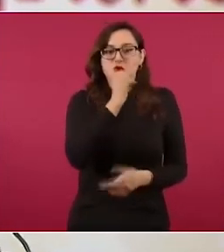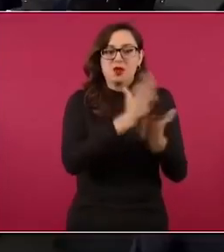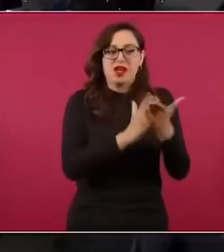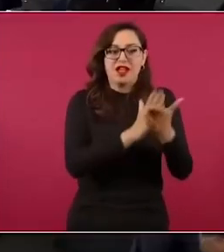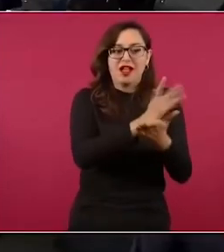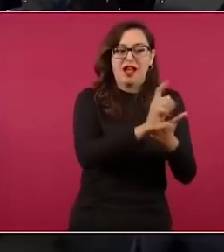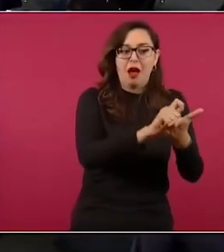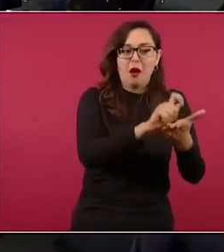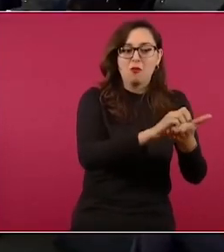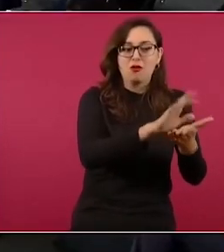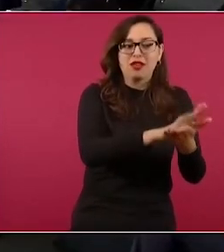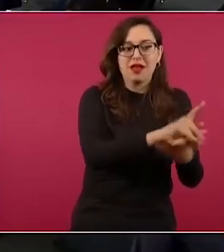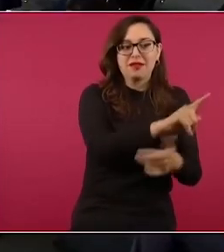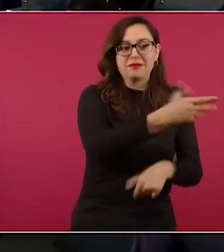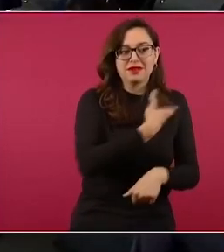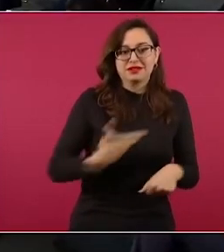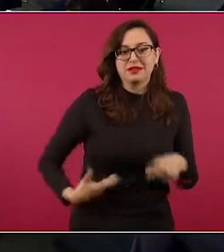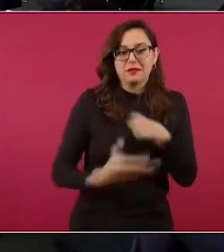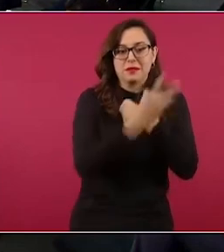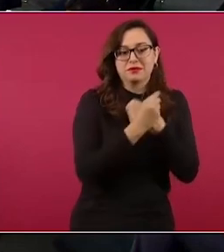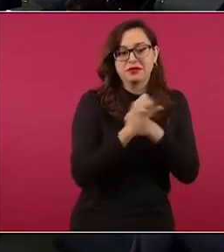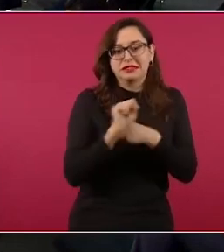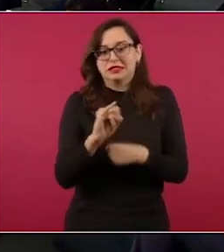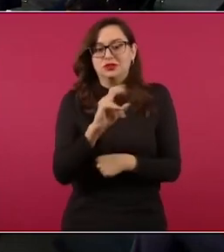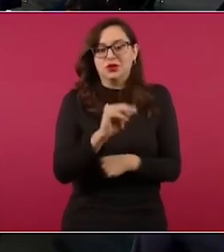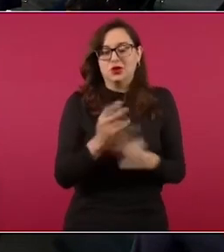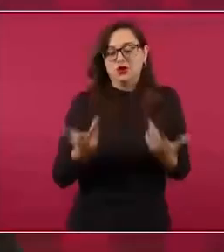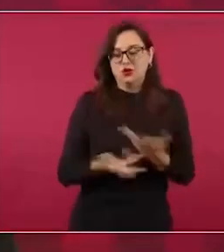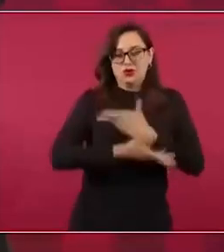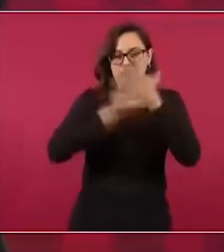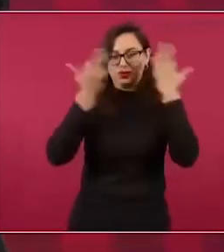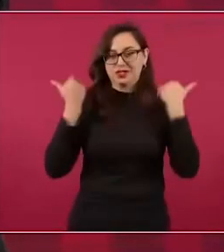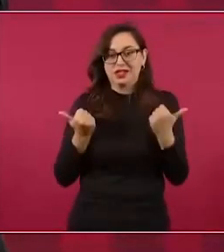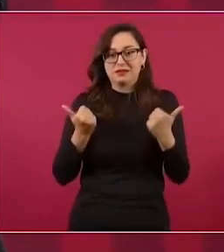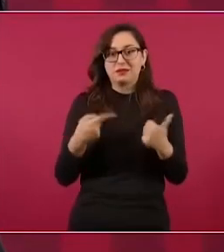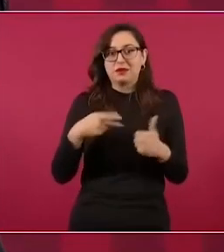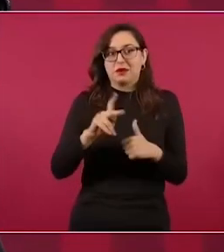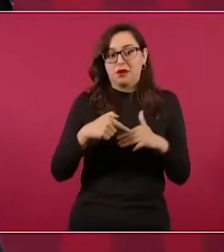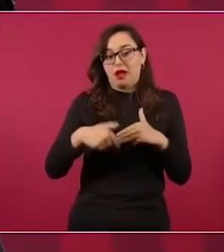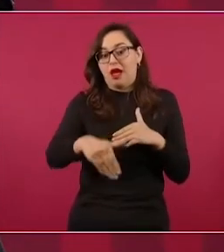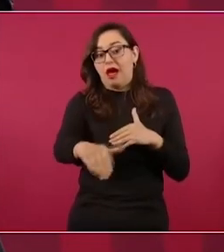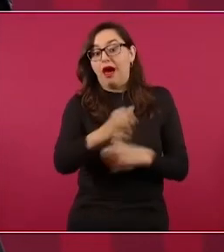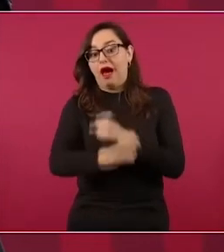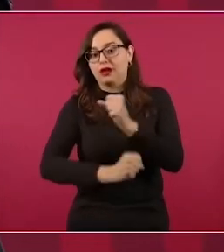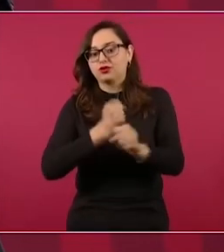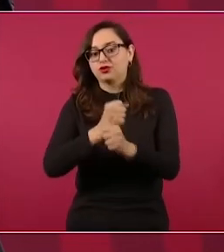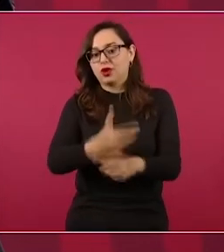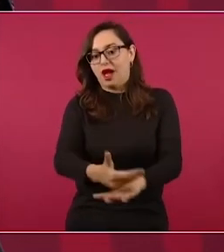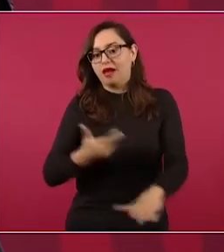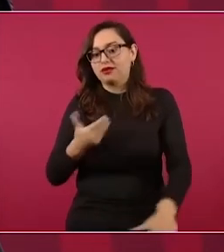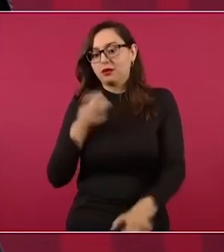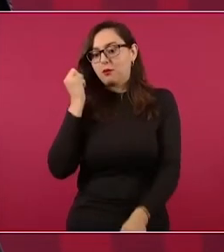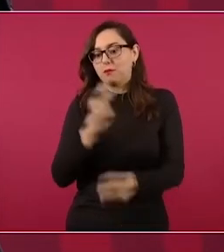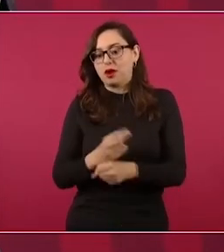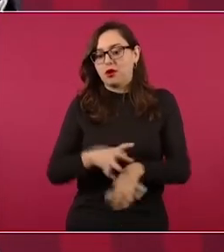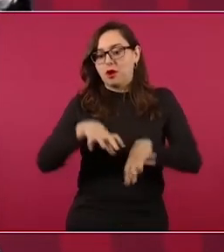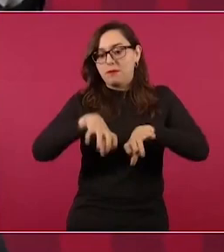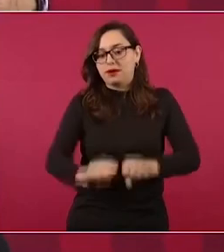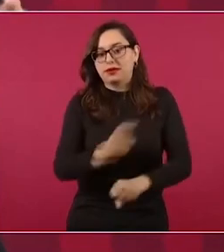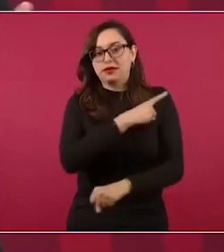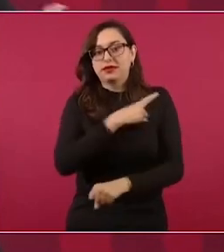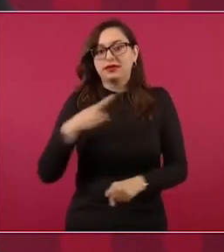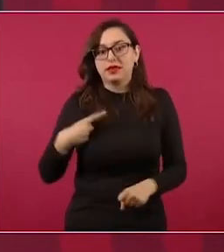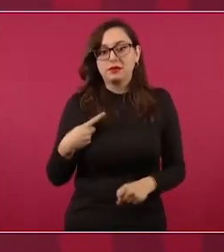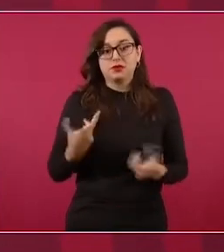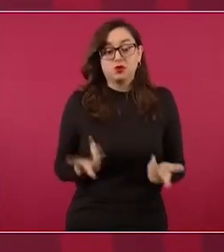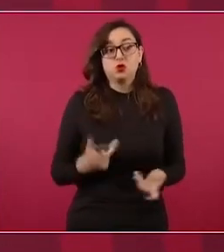apuntes. Pero creo que nuestras obligaciones, como ya son tantos años hacia adelante que tenemos que presentarlo, pues